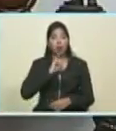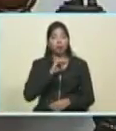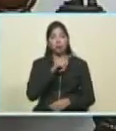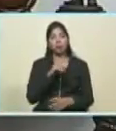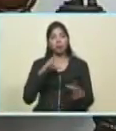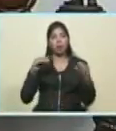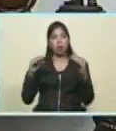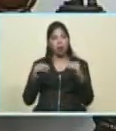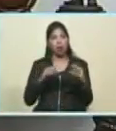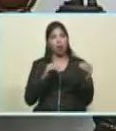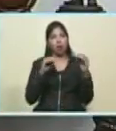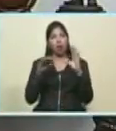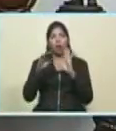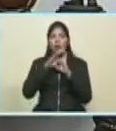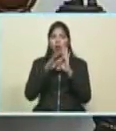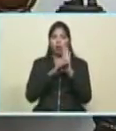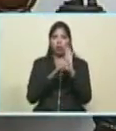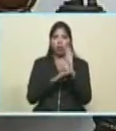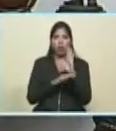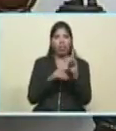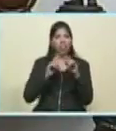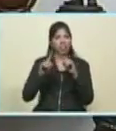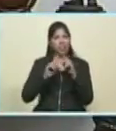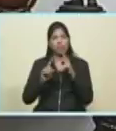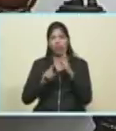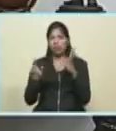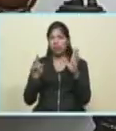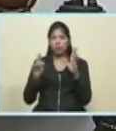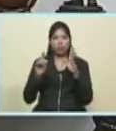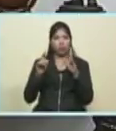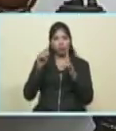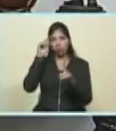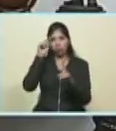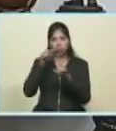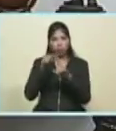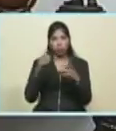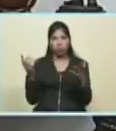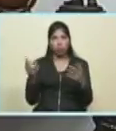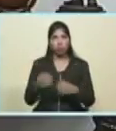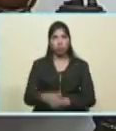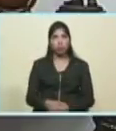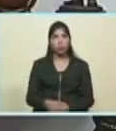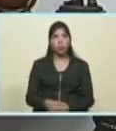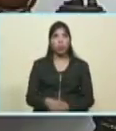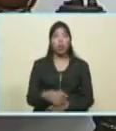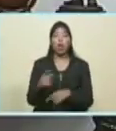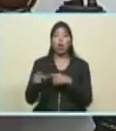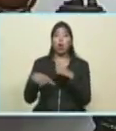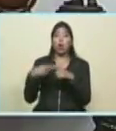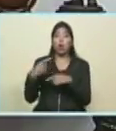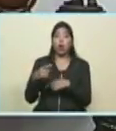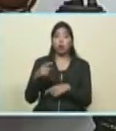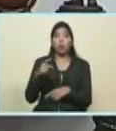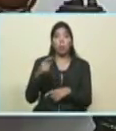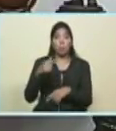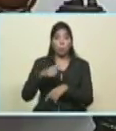ustedes, es una agenda multidimensional. Muy pronto estaremos en Teherán